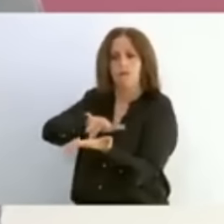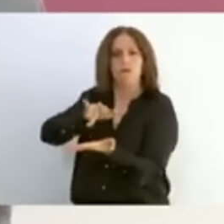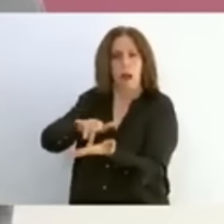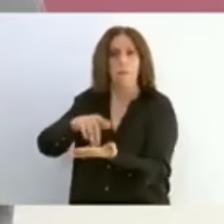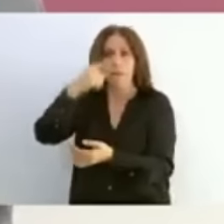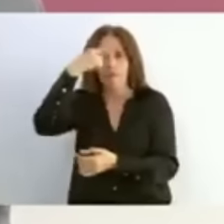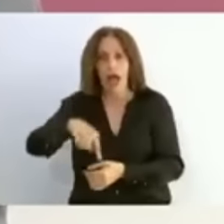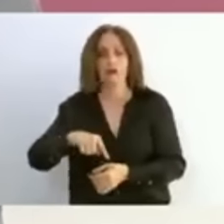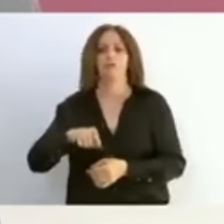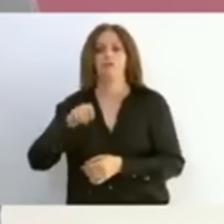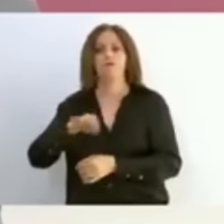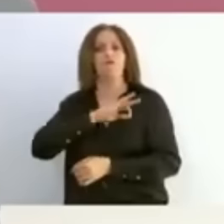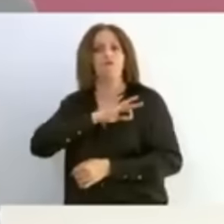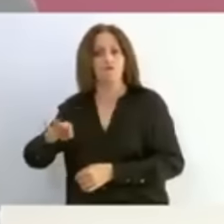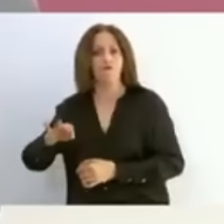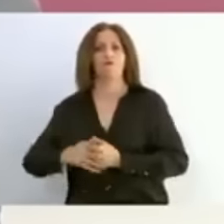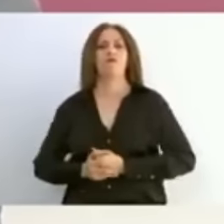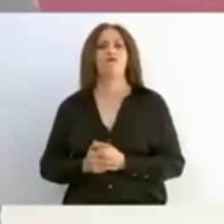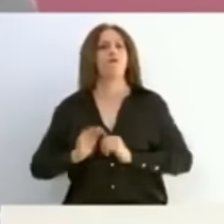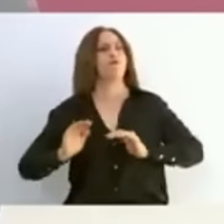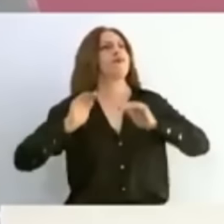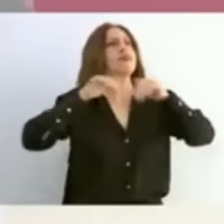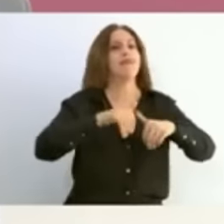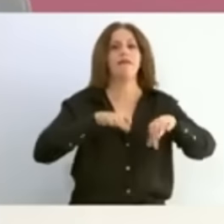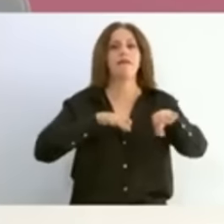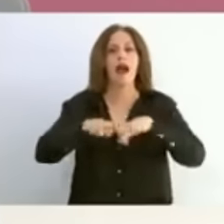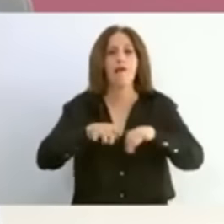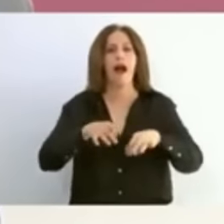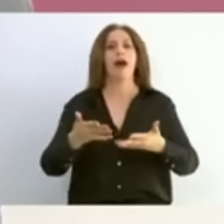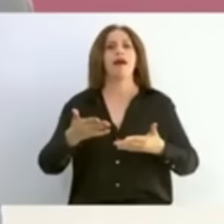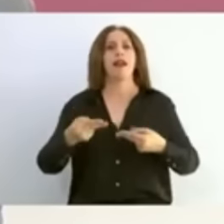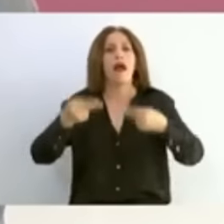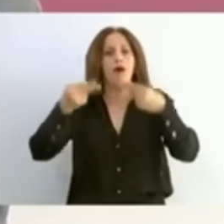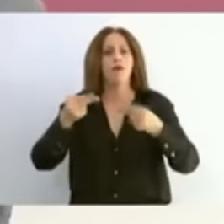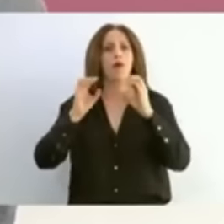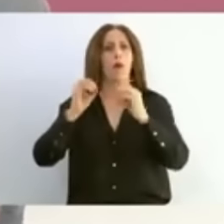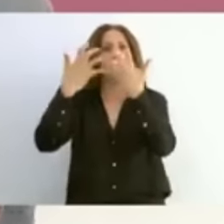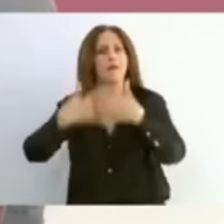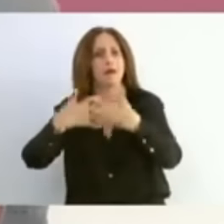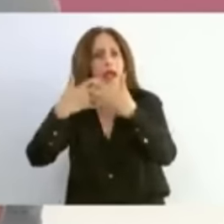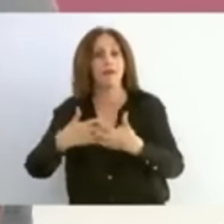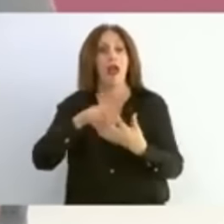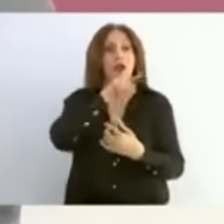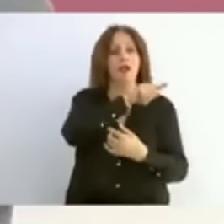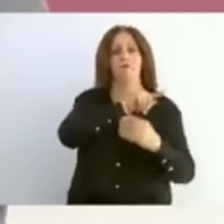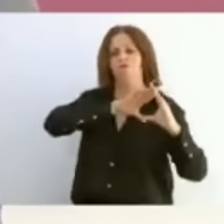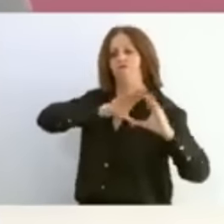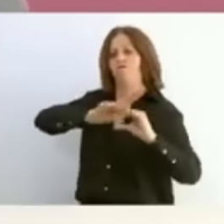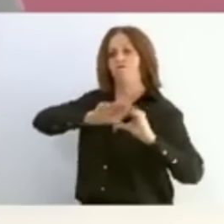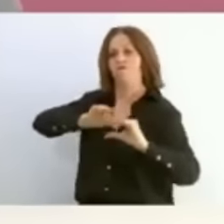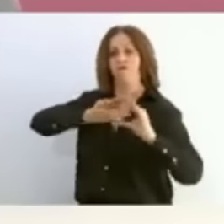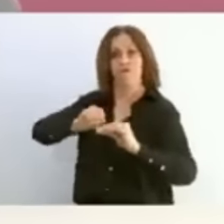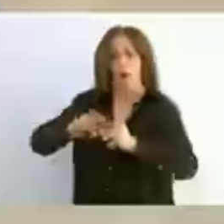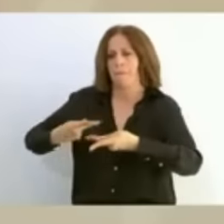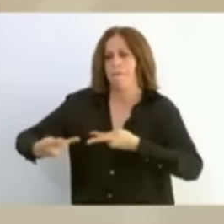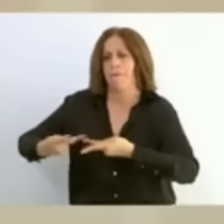en un comercio, en alguna empresa, en un taller o negocio, quienes lo reciben para capacitarlos en el trabajo por